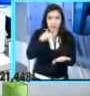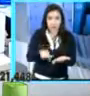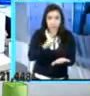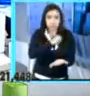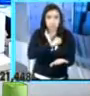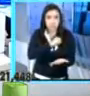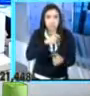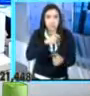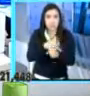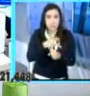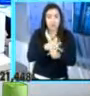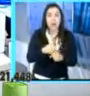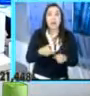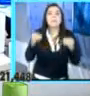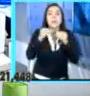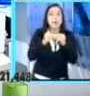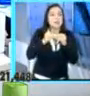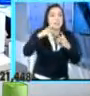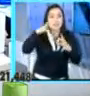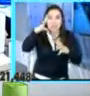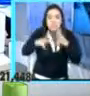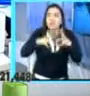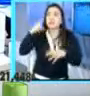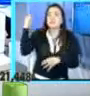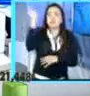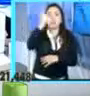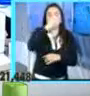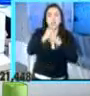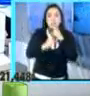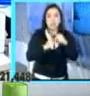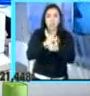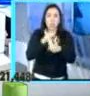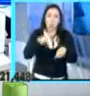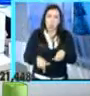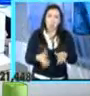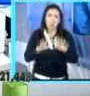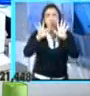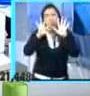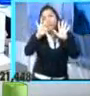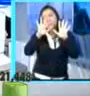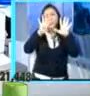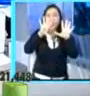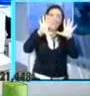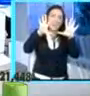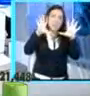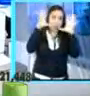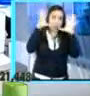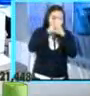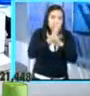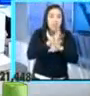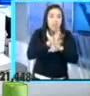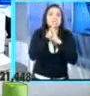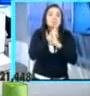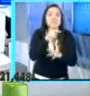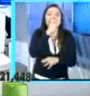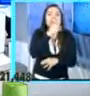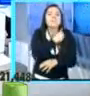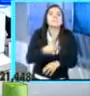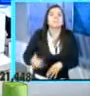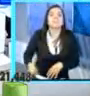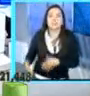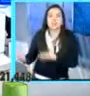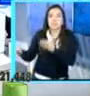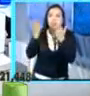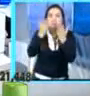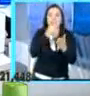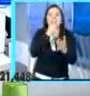duda, hoy ahí alrededor de las 11, 12 de la noche ya sabremos quién será el próximo que ocupará esa primera magistratura. Empezará una época